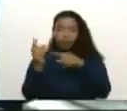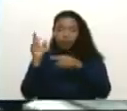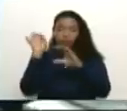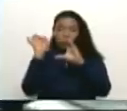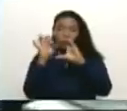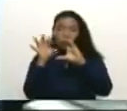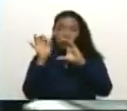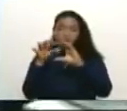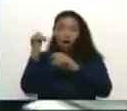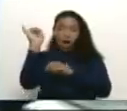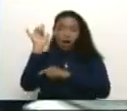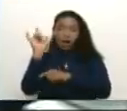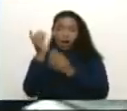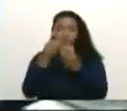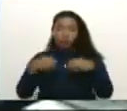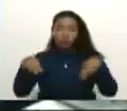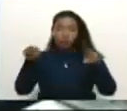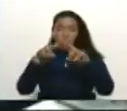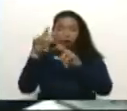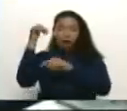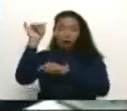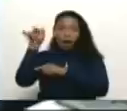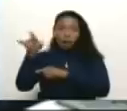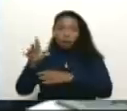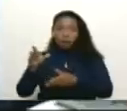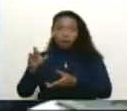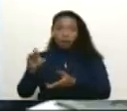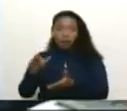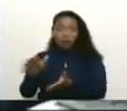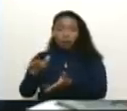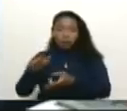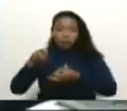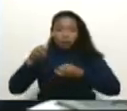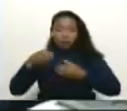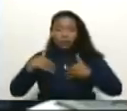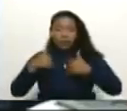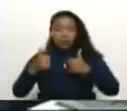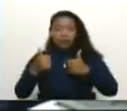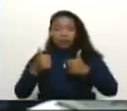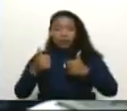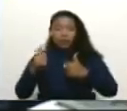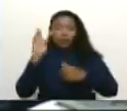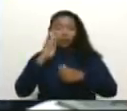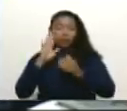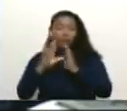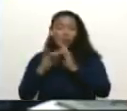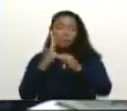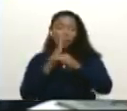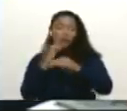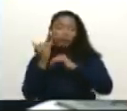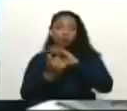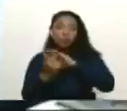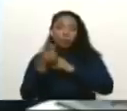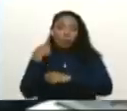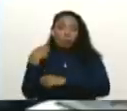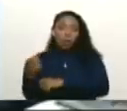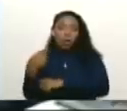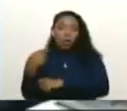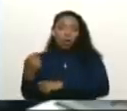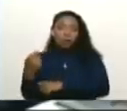que administraría Naciones Unidas se iba a obtener de la recuperación de los activos ilegalmente retenidos por instituciones financieras